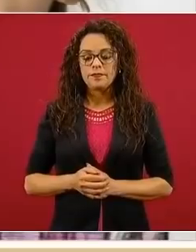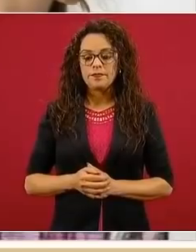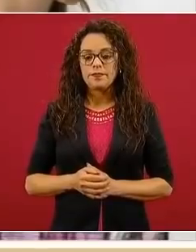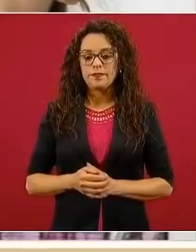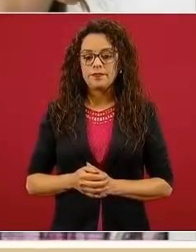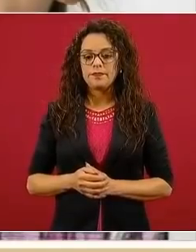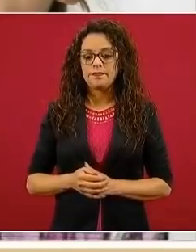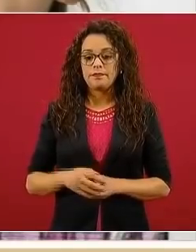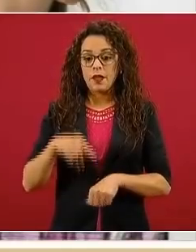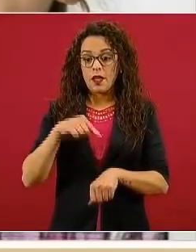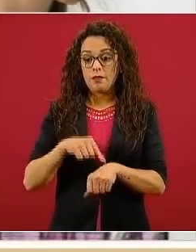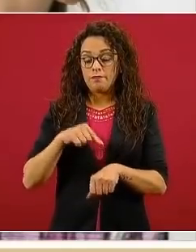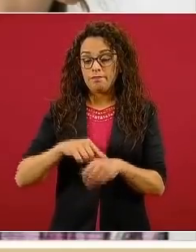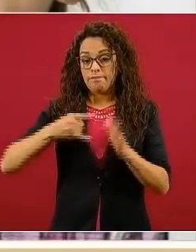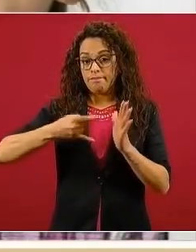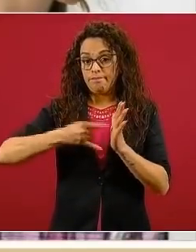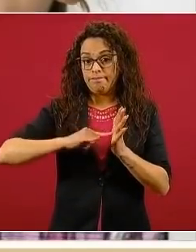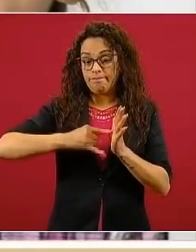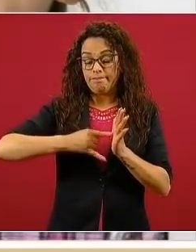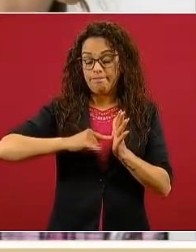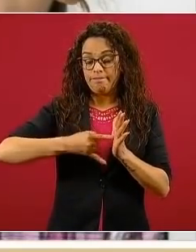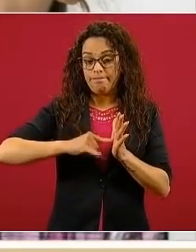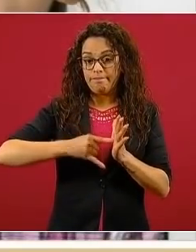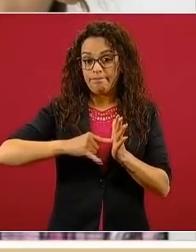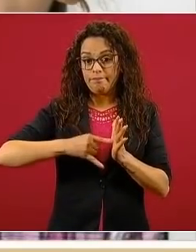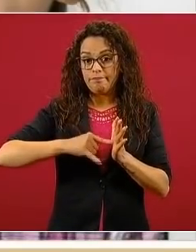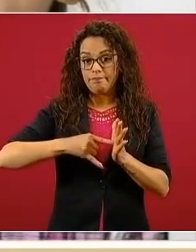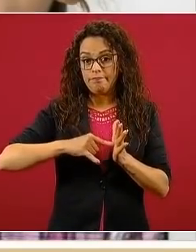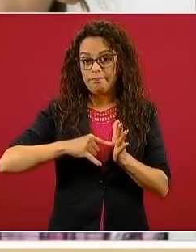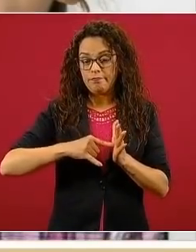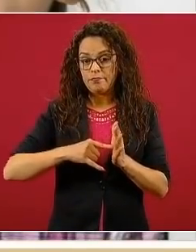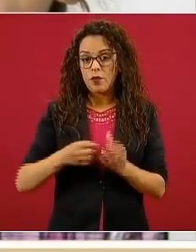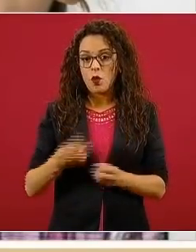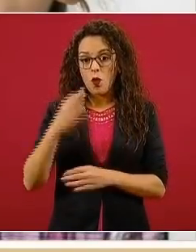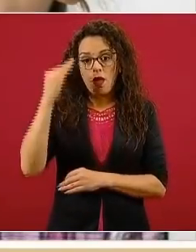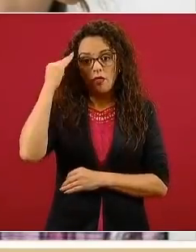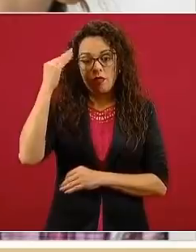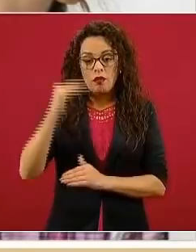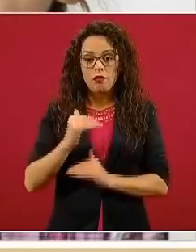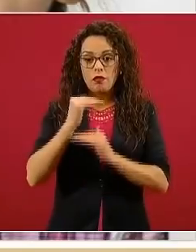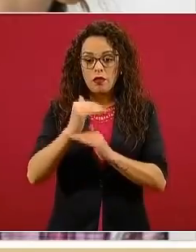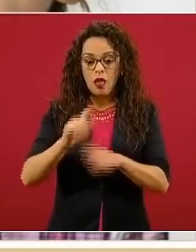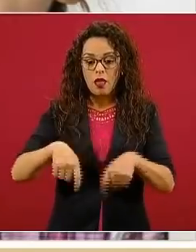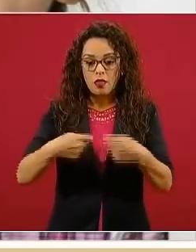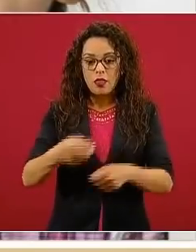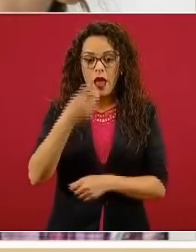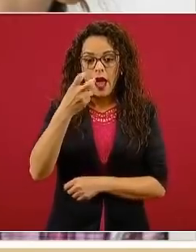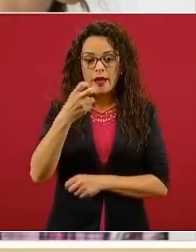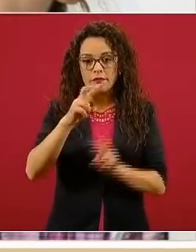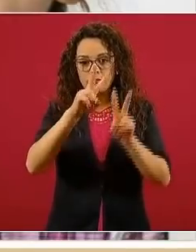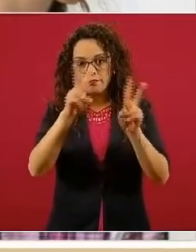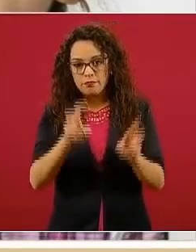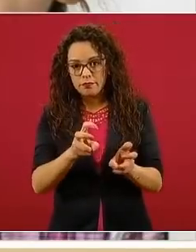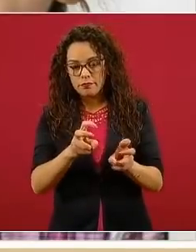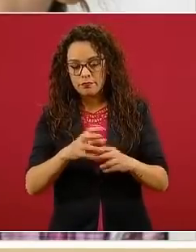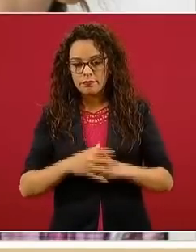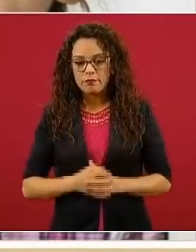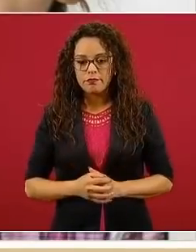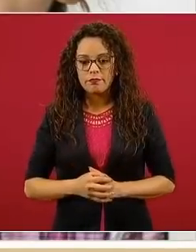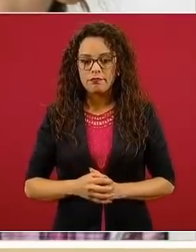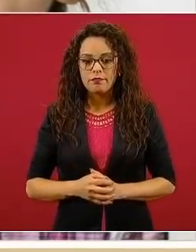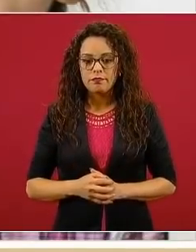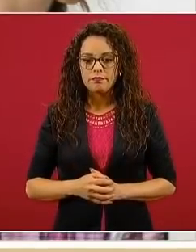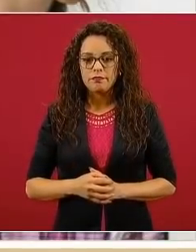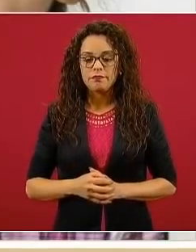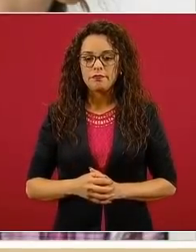la carga horaria es el tiempo que se le va a dedicar a esta asignatura. Vamos a trabajar por